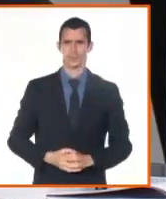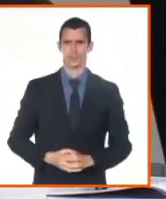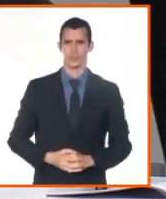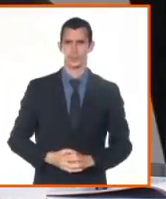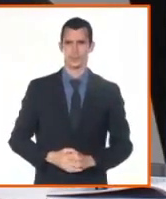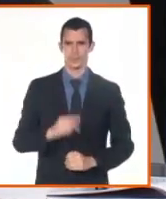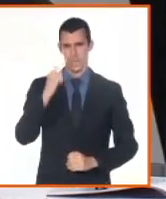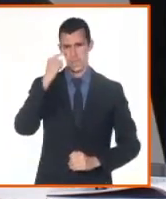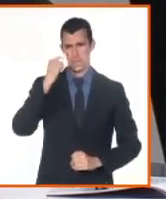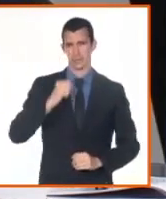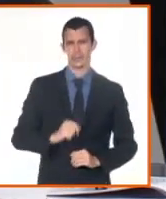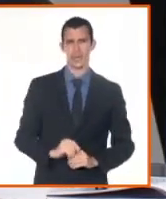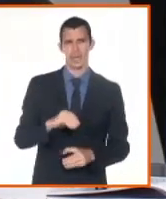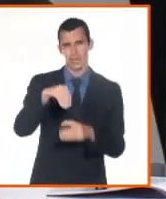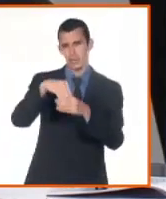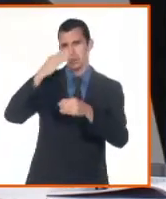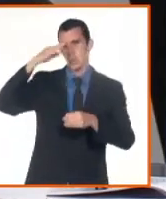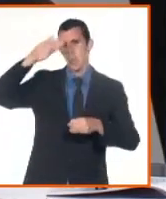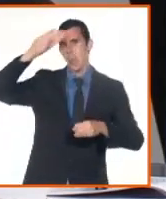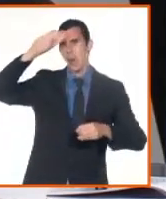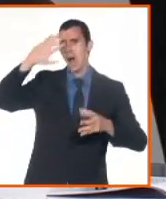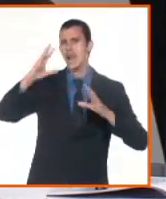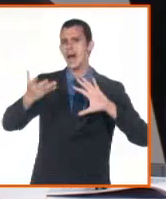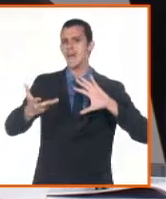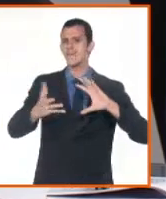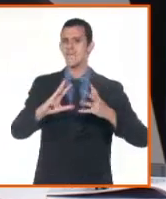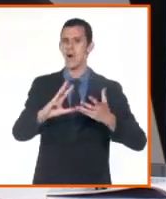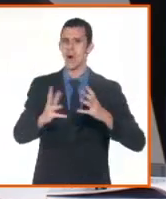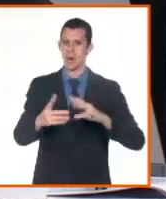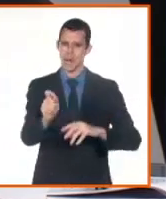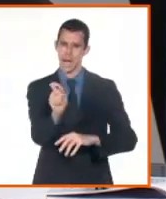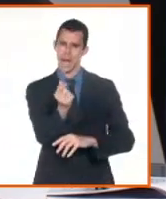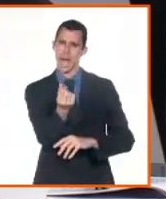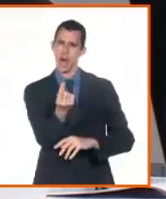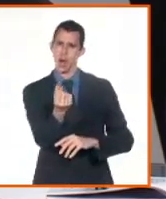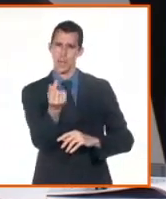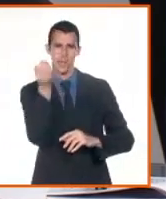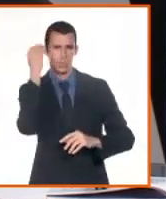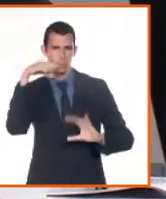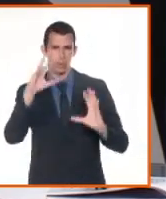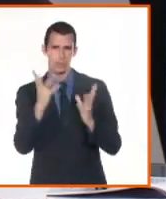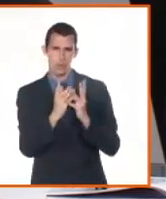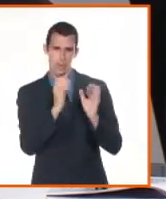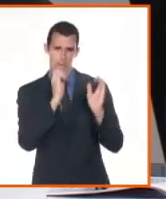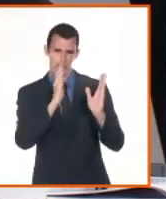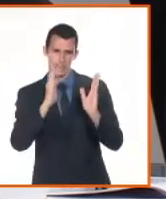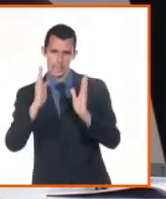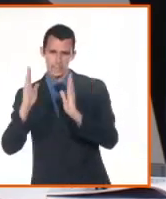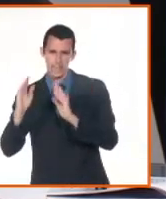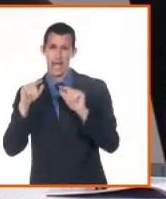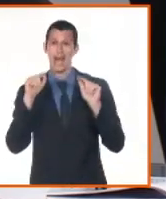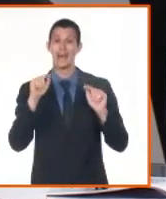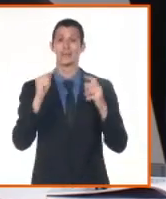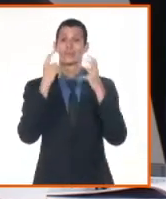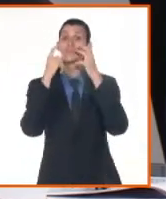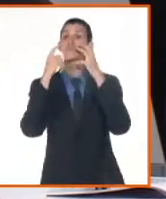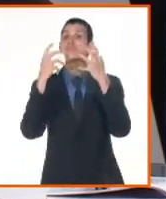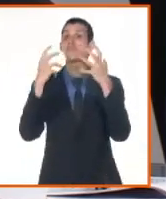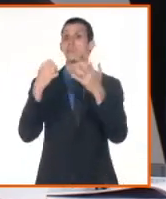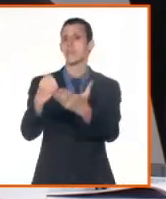el registro mercantil se convierte en una herramienta potente para brindar seguridad